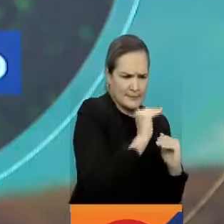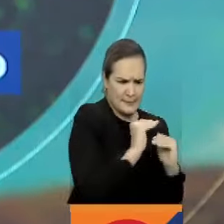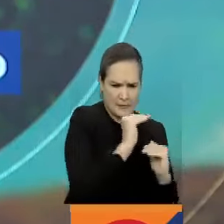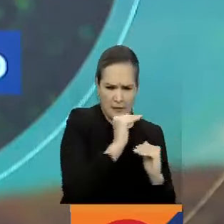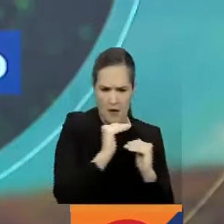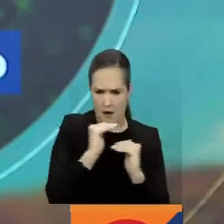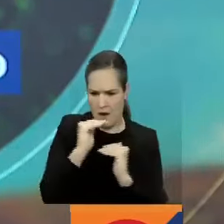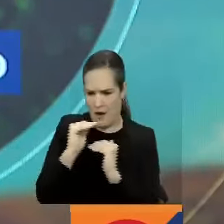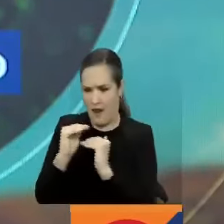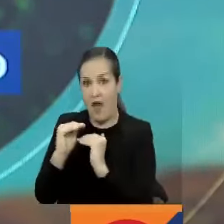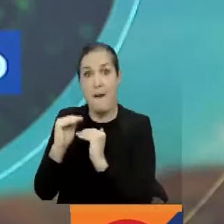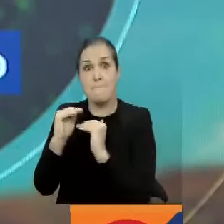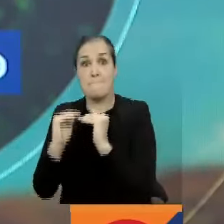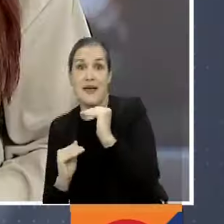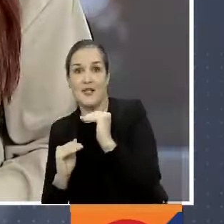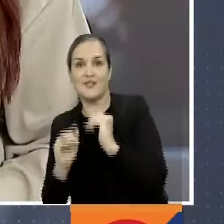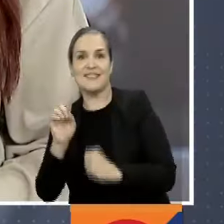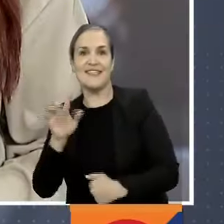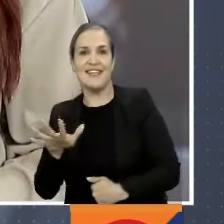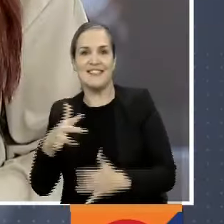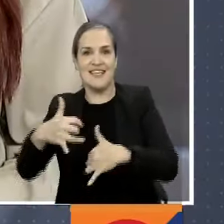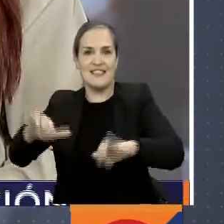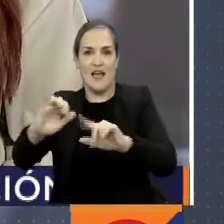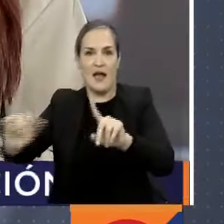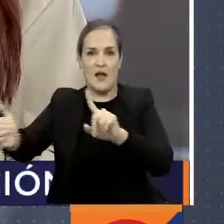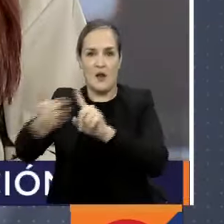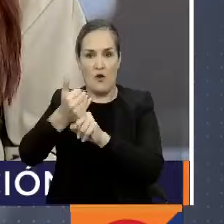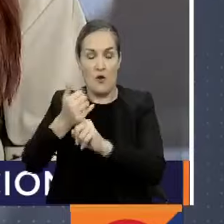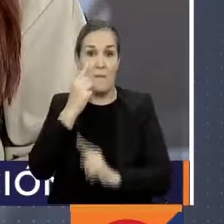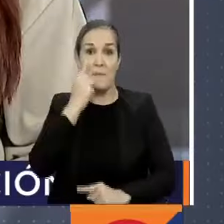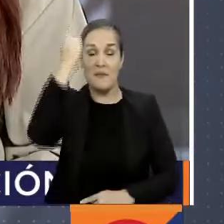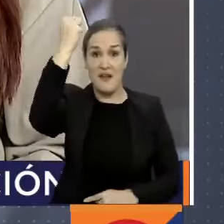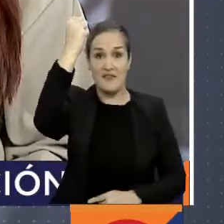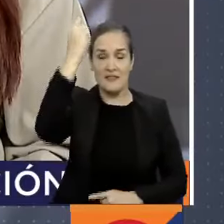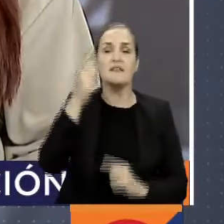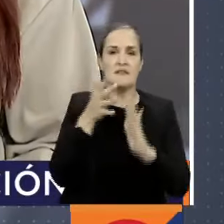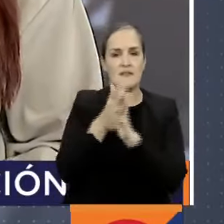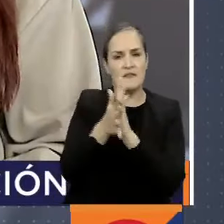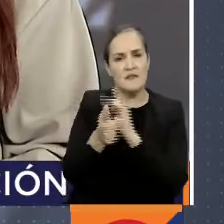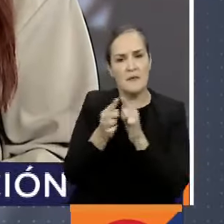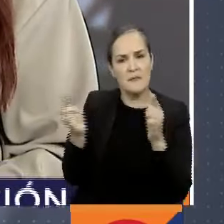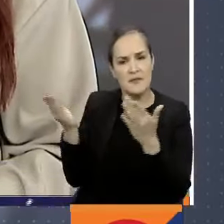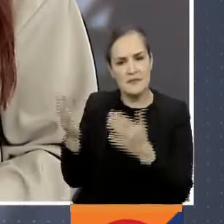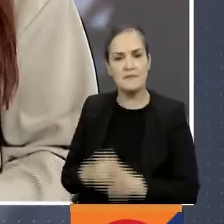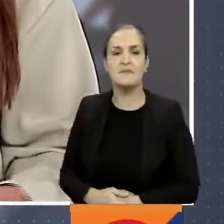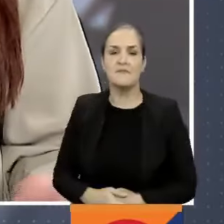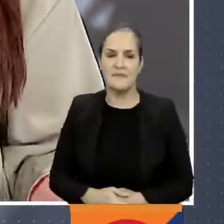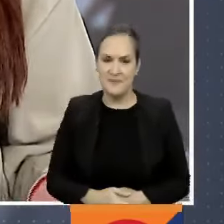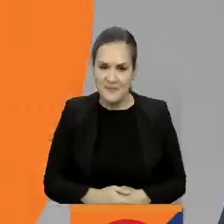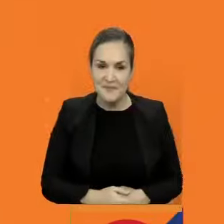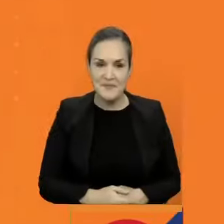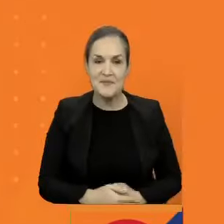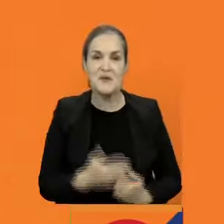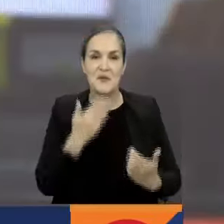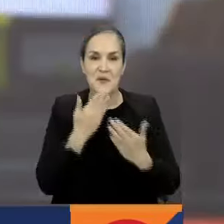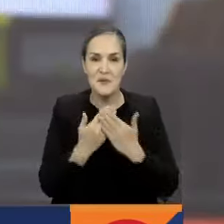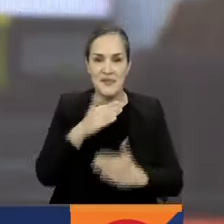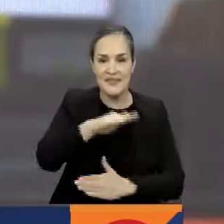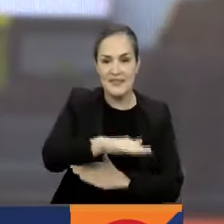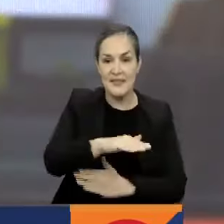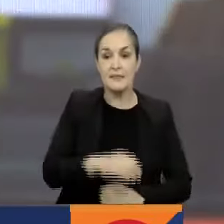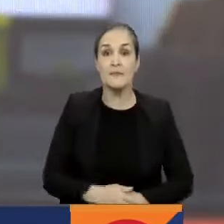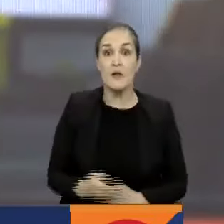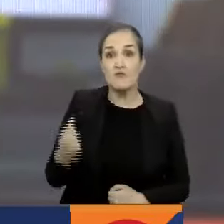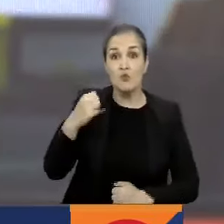cúbicos por segundo. Paula Andrea Rodríguez, usted tiene más detalles. Rafael y televidentes, muy buenas tardes.